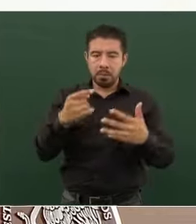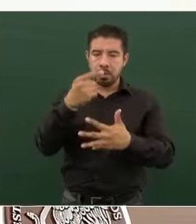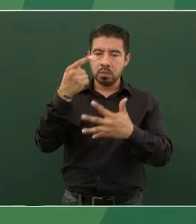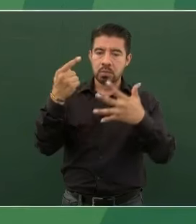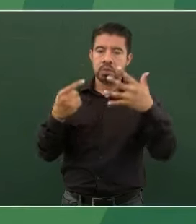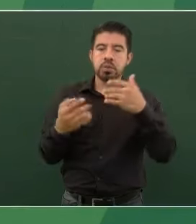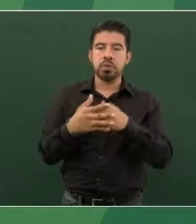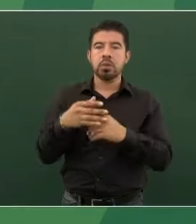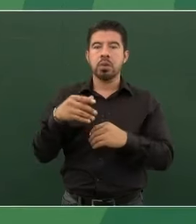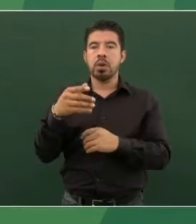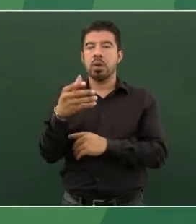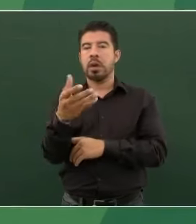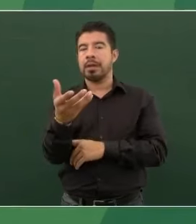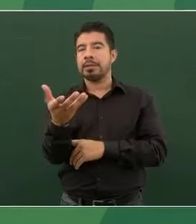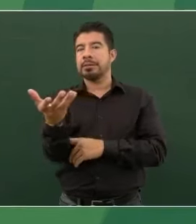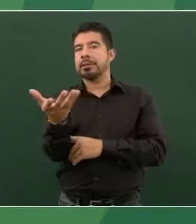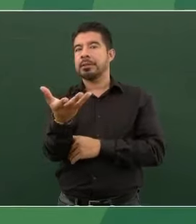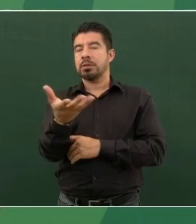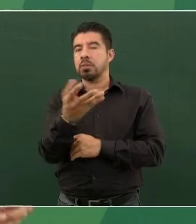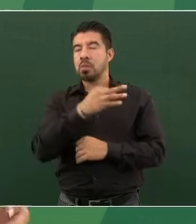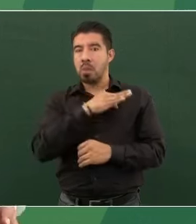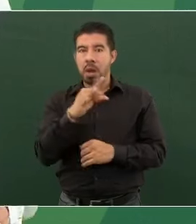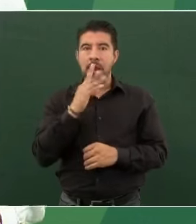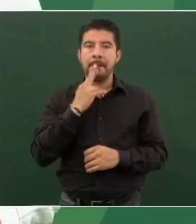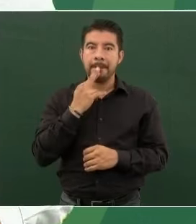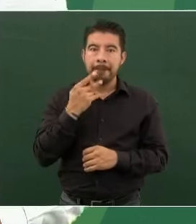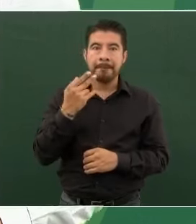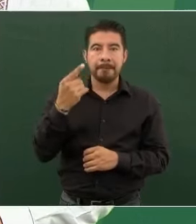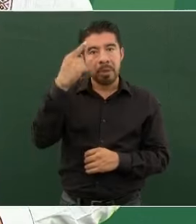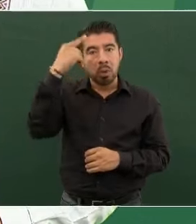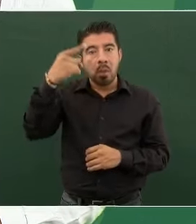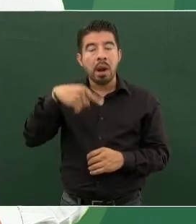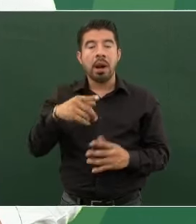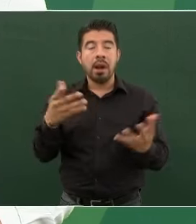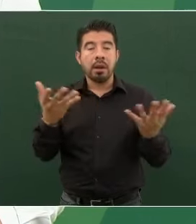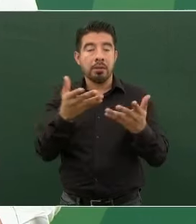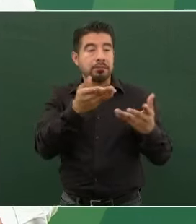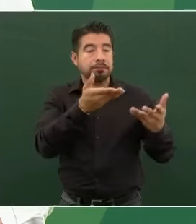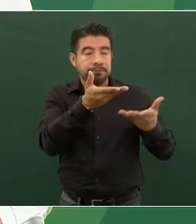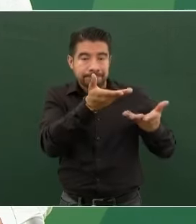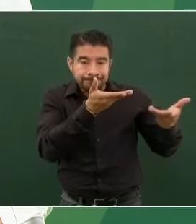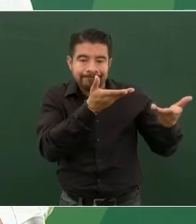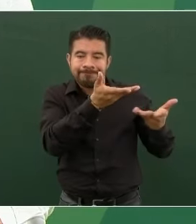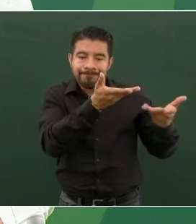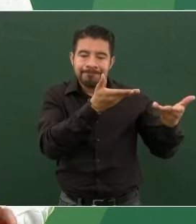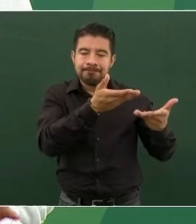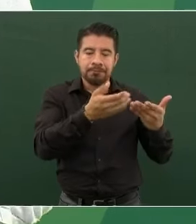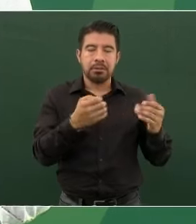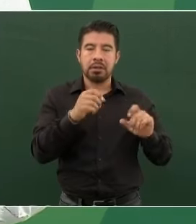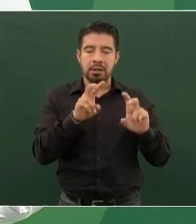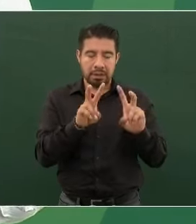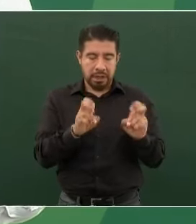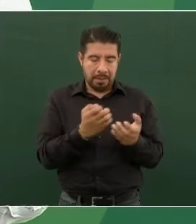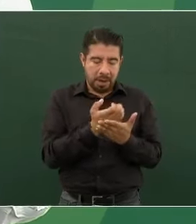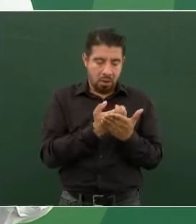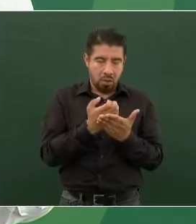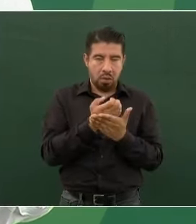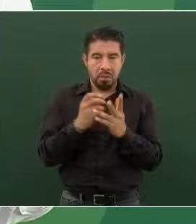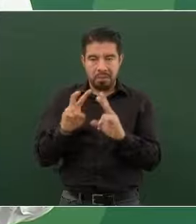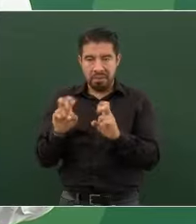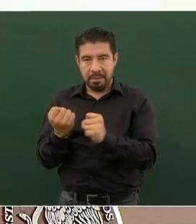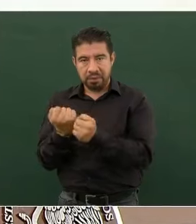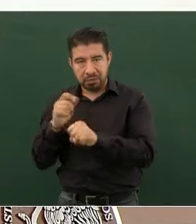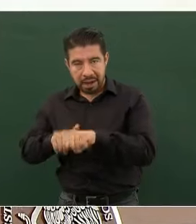una mejor cooperación en lo económico, en lo social.